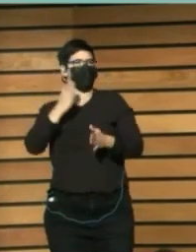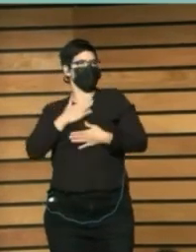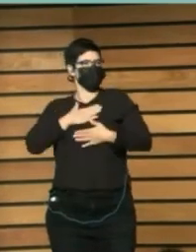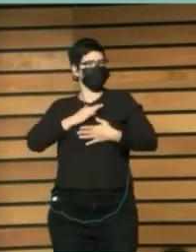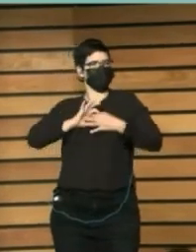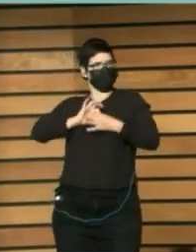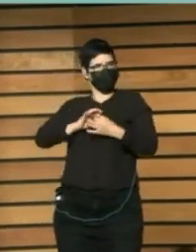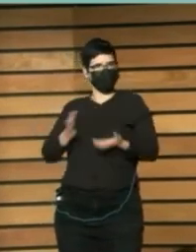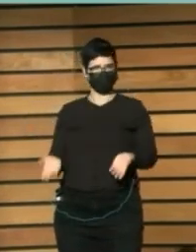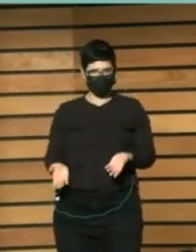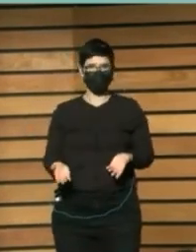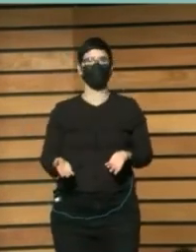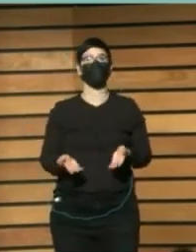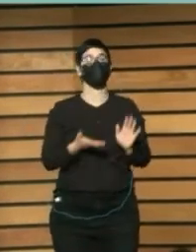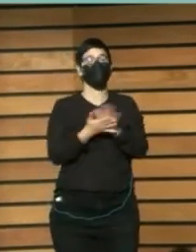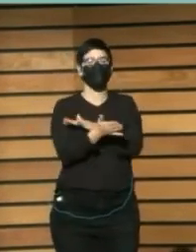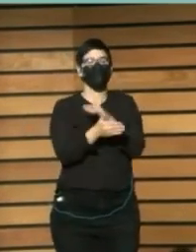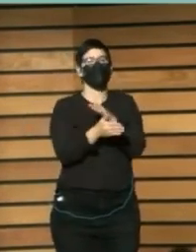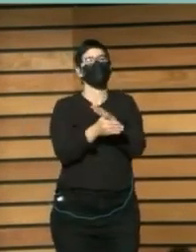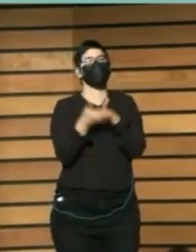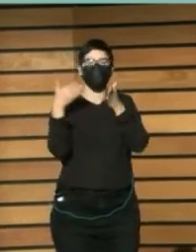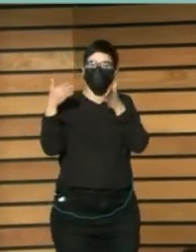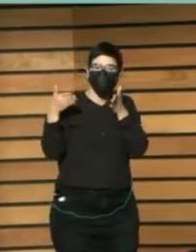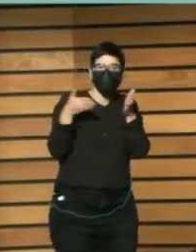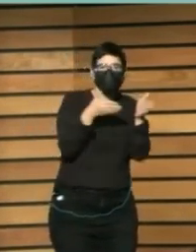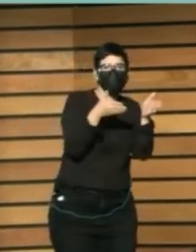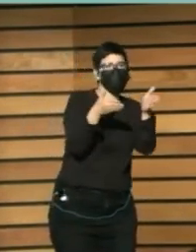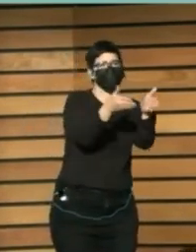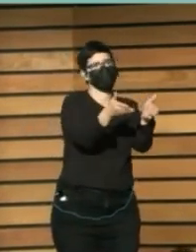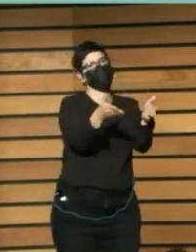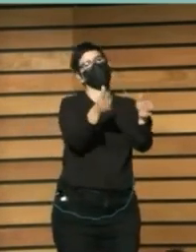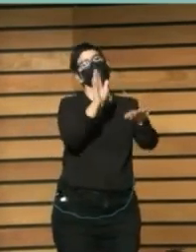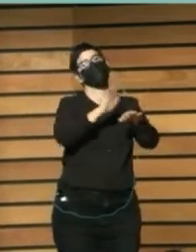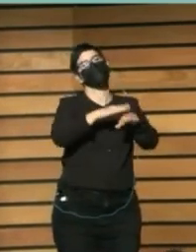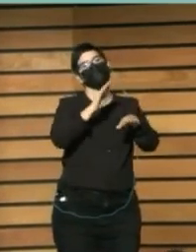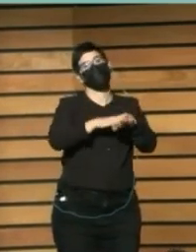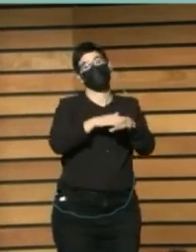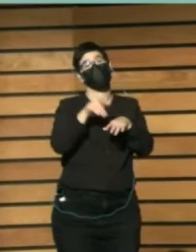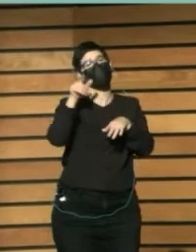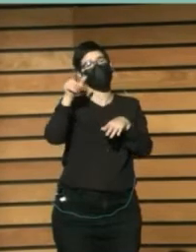existe La tendencia De utilizar Estas posibilidades Para crear